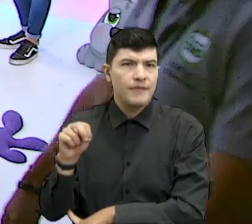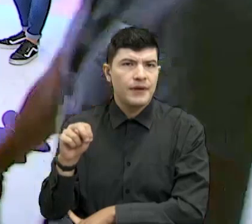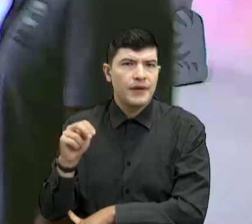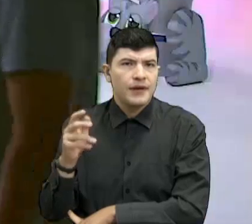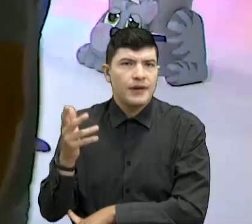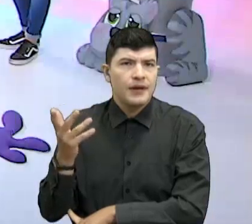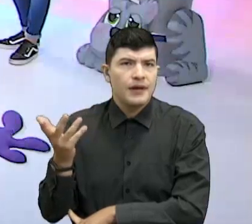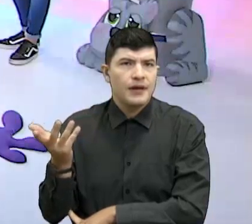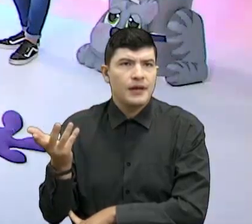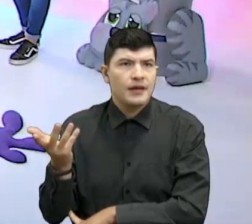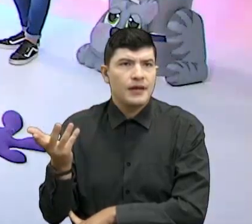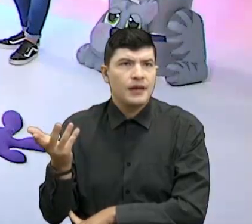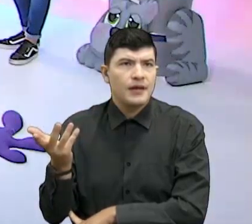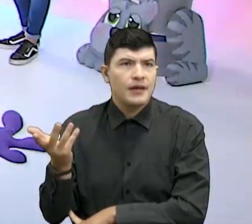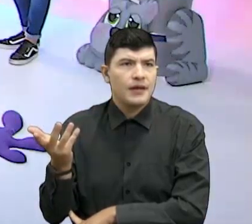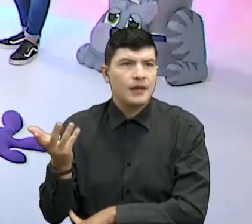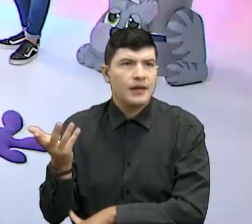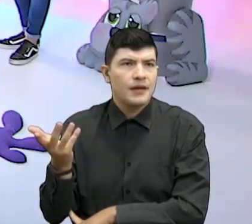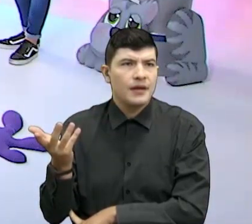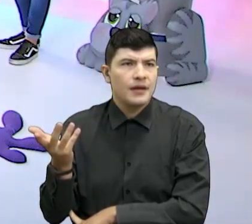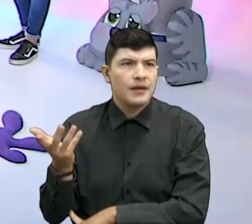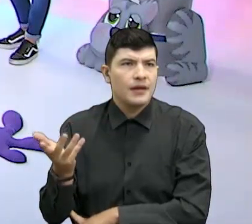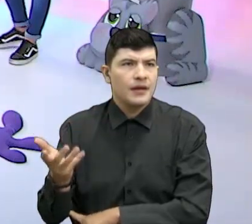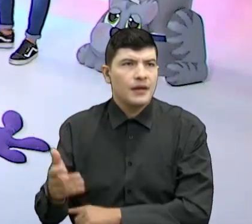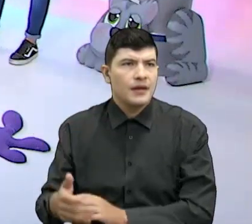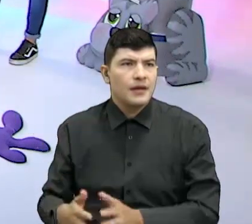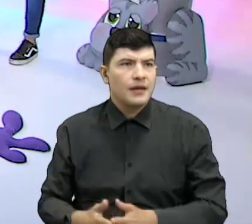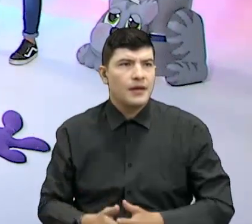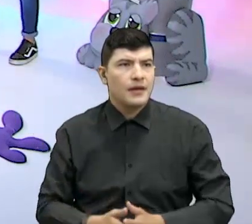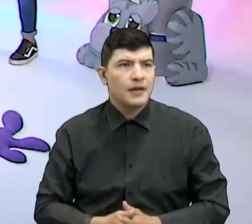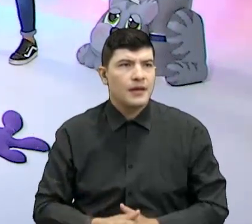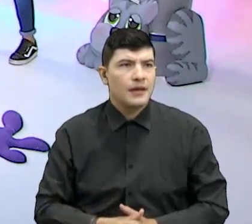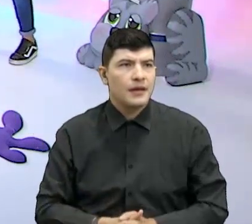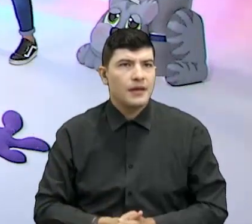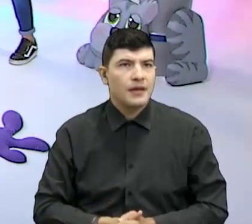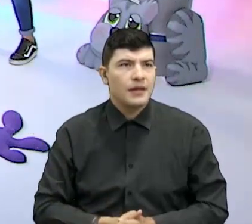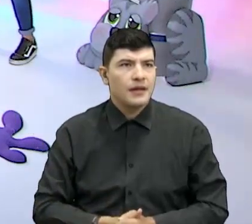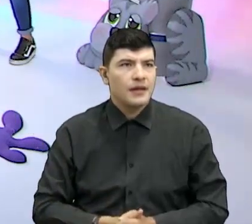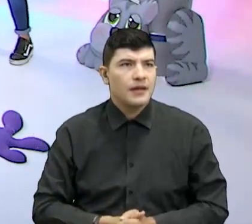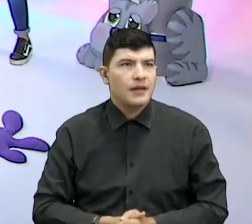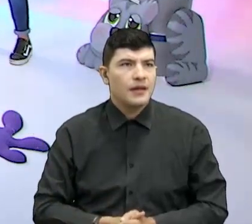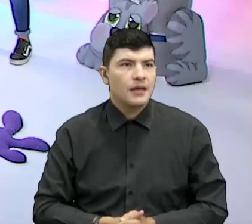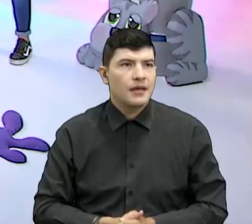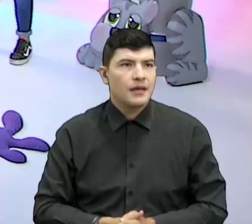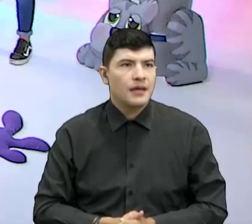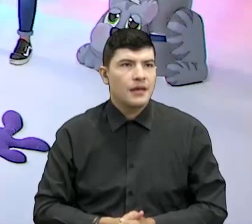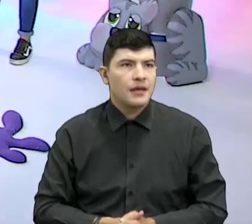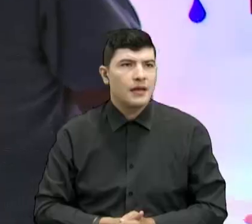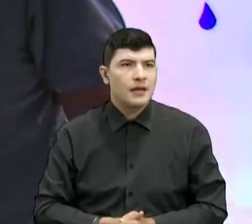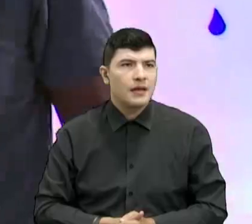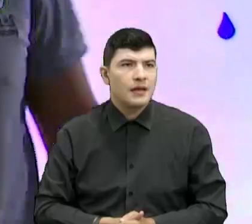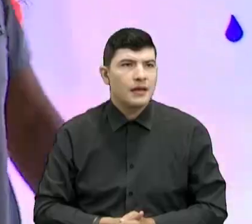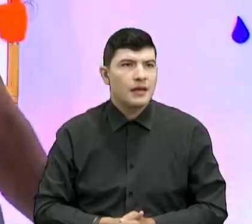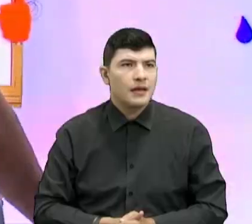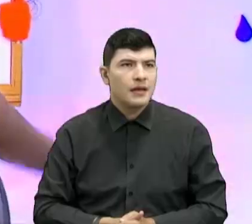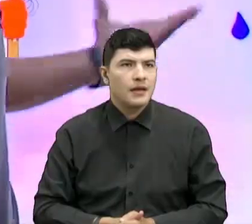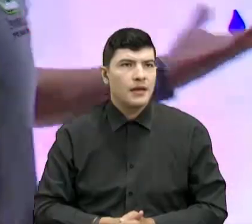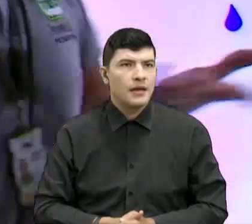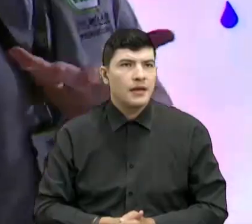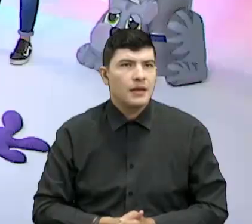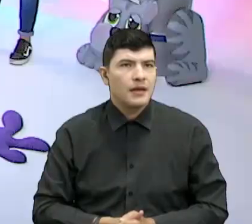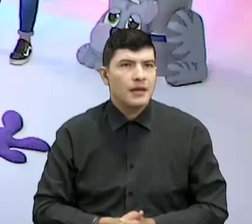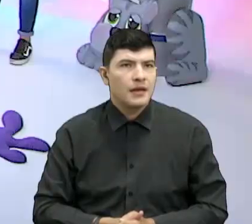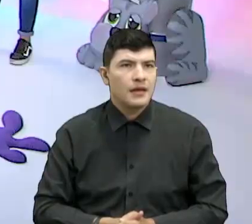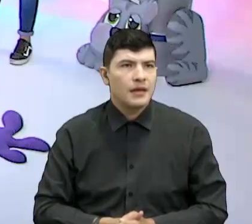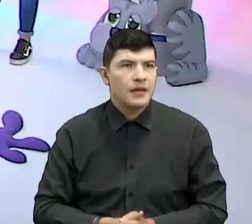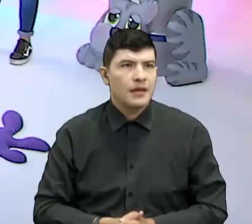Nando, perdón. ala Carachas, déjeme pasar, déjeme pasar. Señor, déjeme pasar, que es que yo soy el encargado de la clase, ala Carachas. ¿Cómo